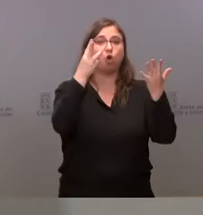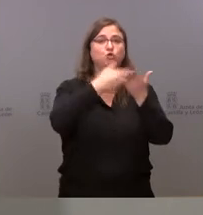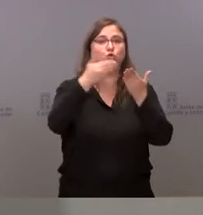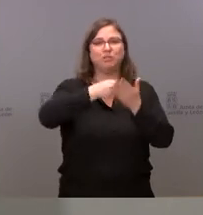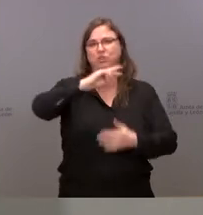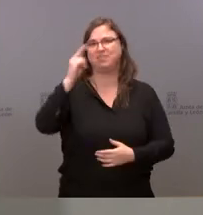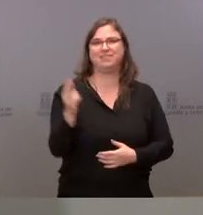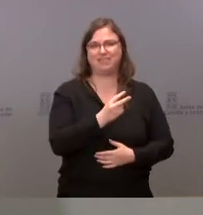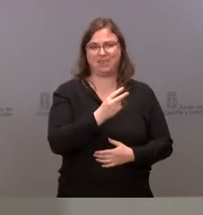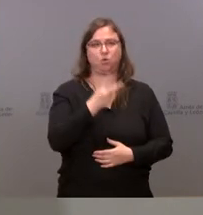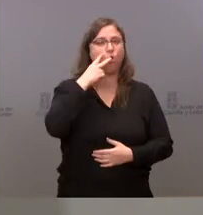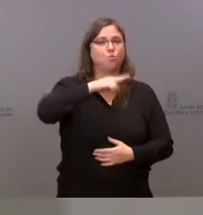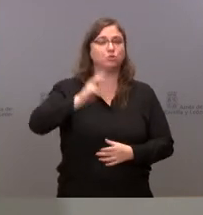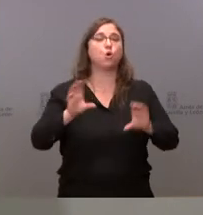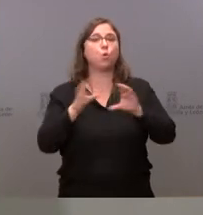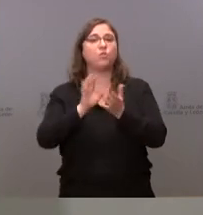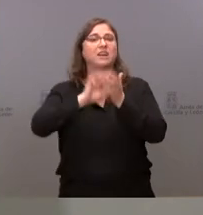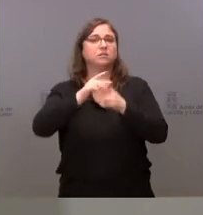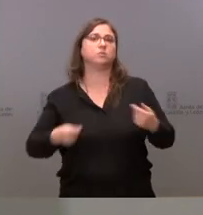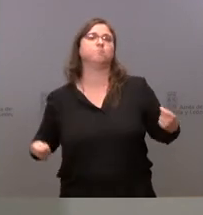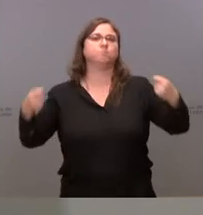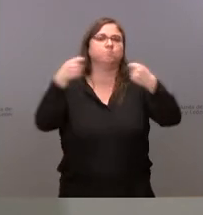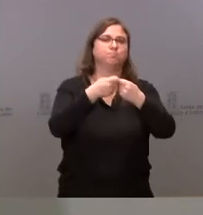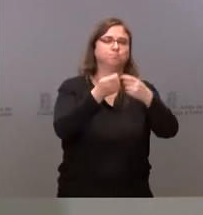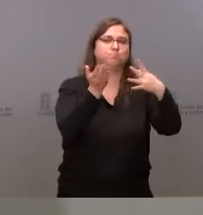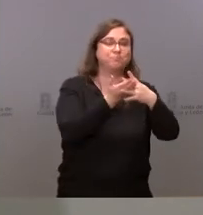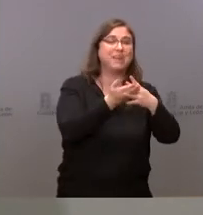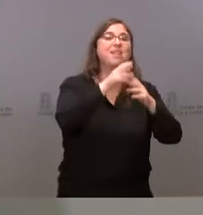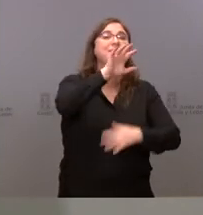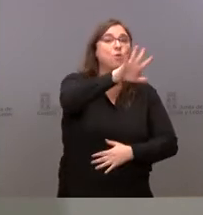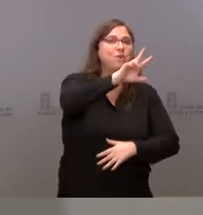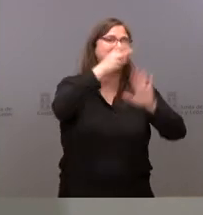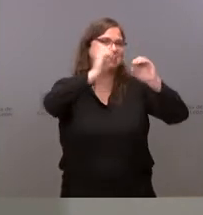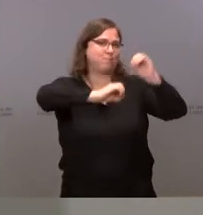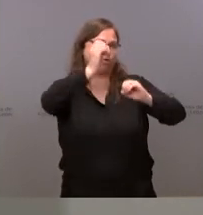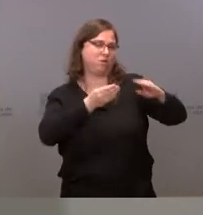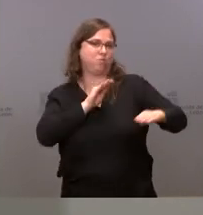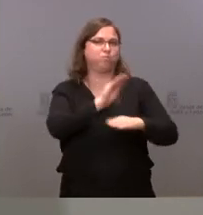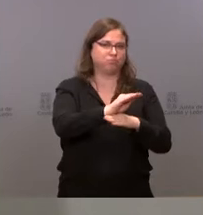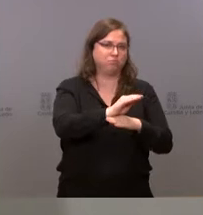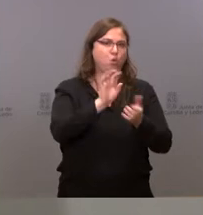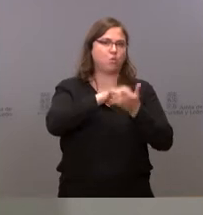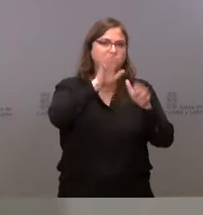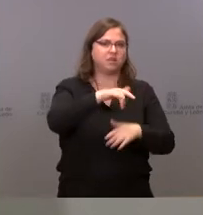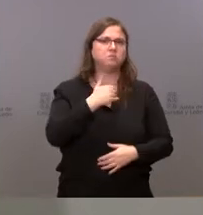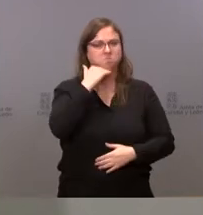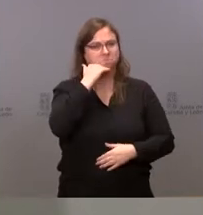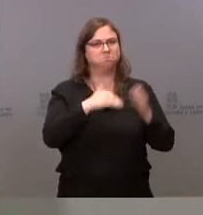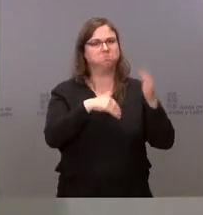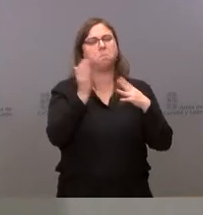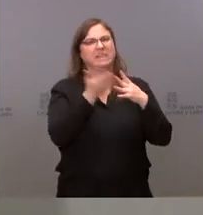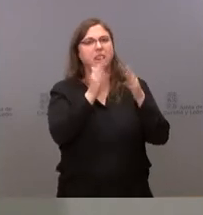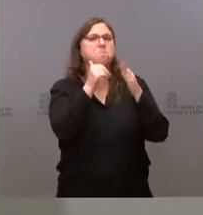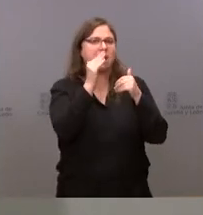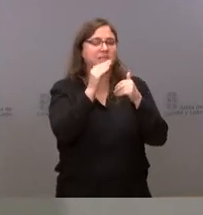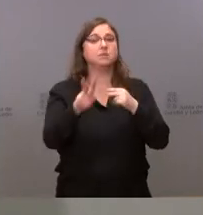de euros. La Junta de Castilla y León va a poner el 57% del coste, por tanto, bastante más de la mitad.